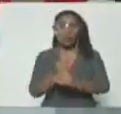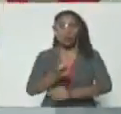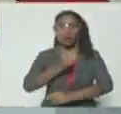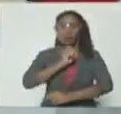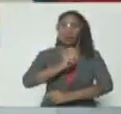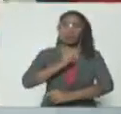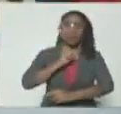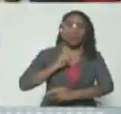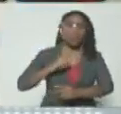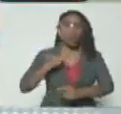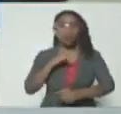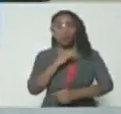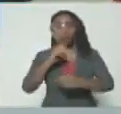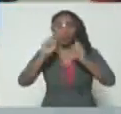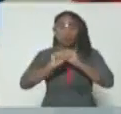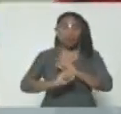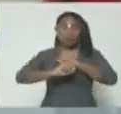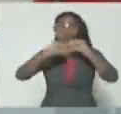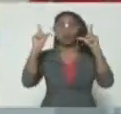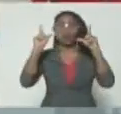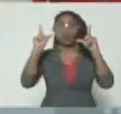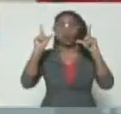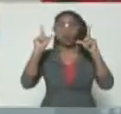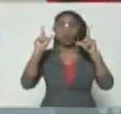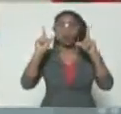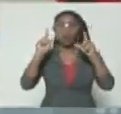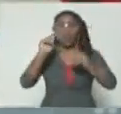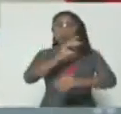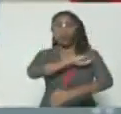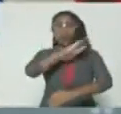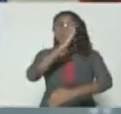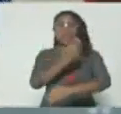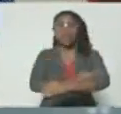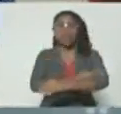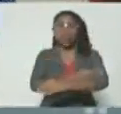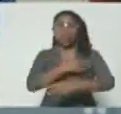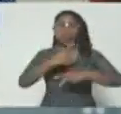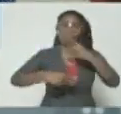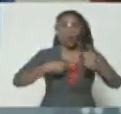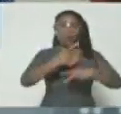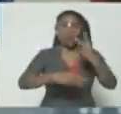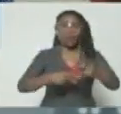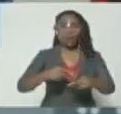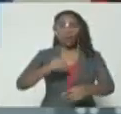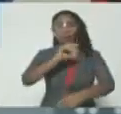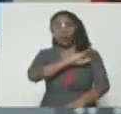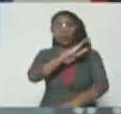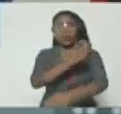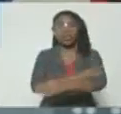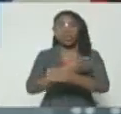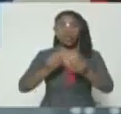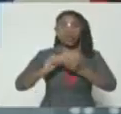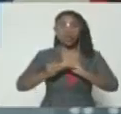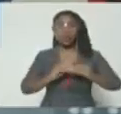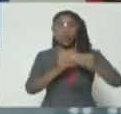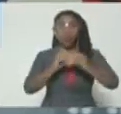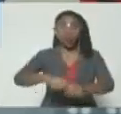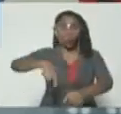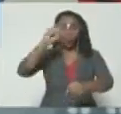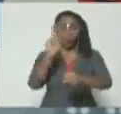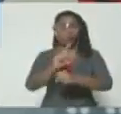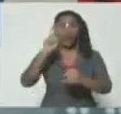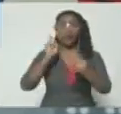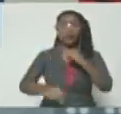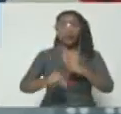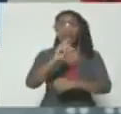puesto a prueba y han despertado una fuerza productiva y una fuerza creadora única en los